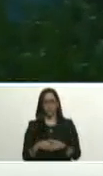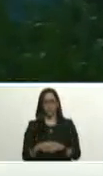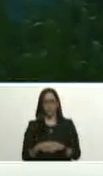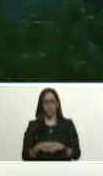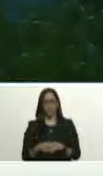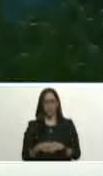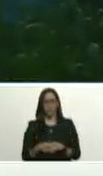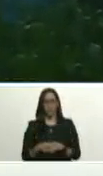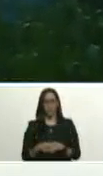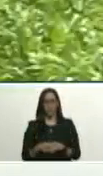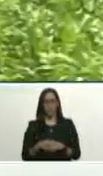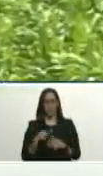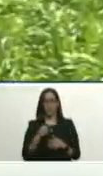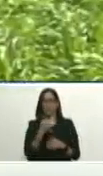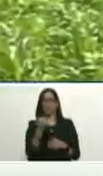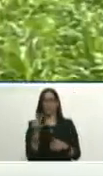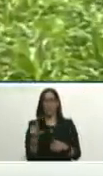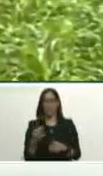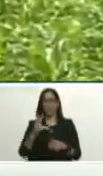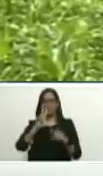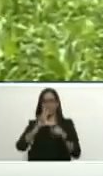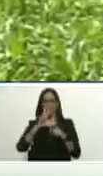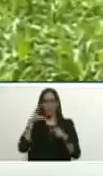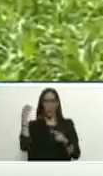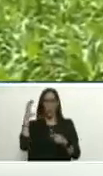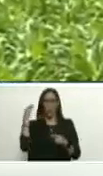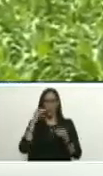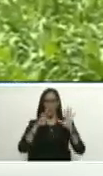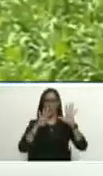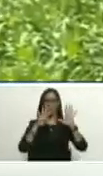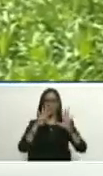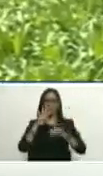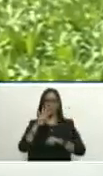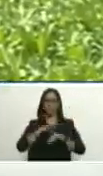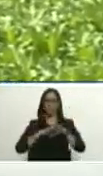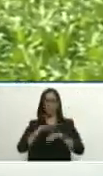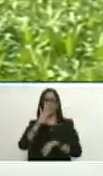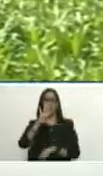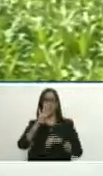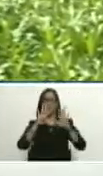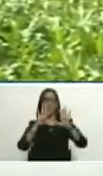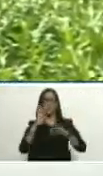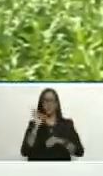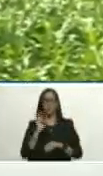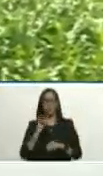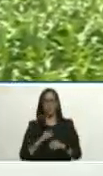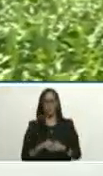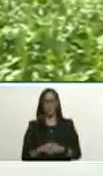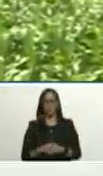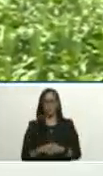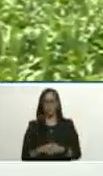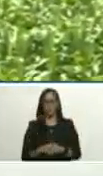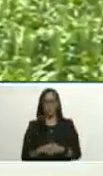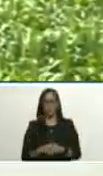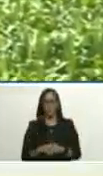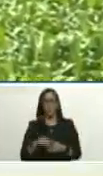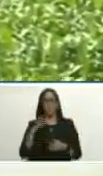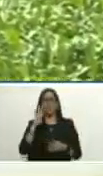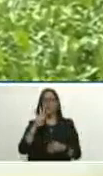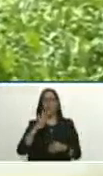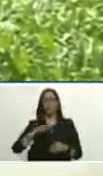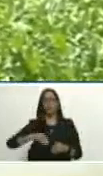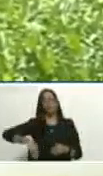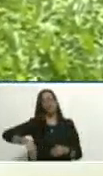ahí están los números tercer lugar Colombia con 49% cuarto lugar Guyana con 45